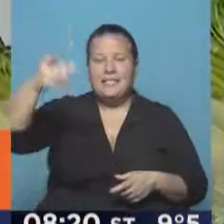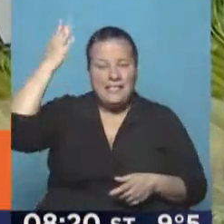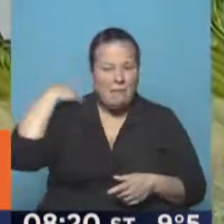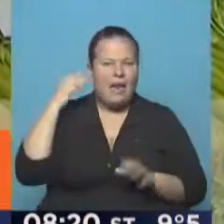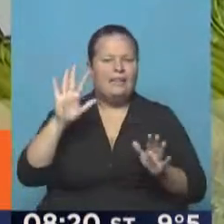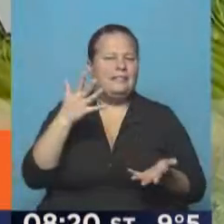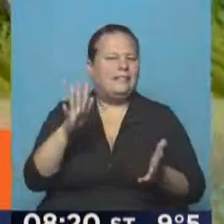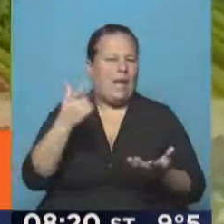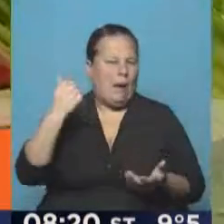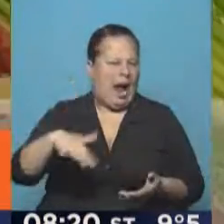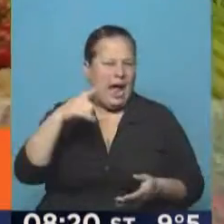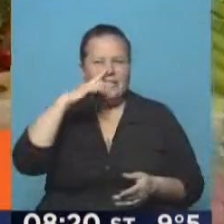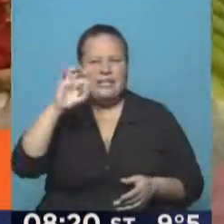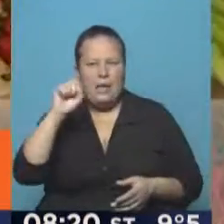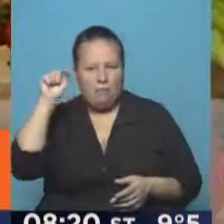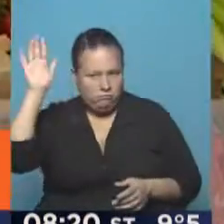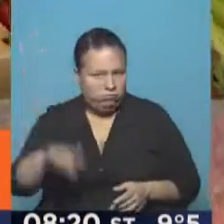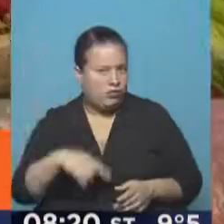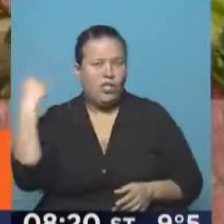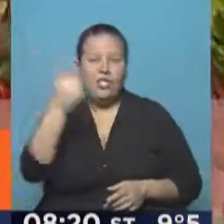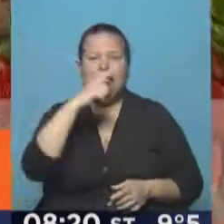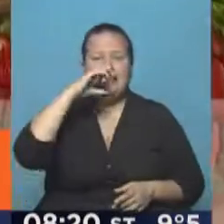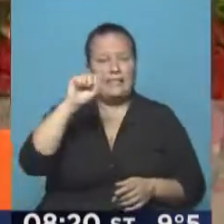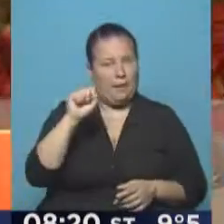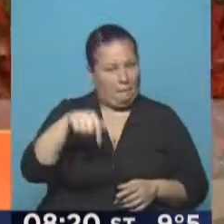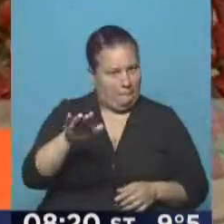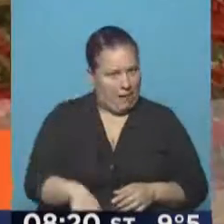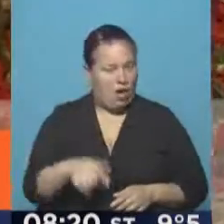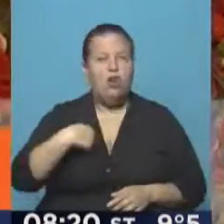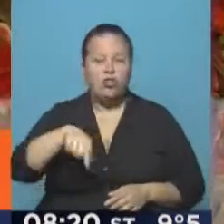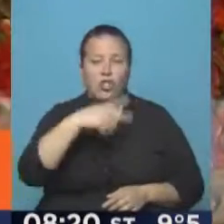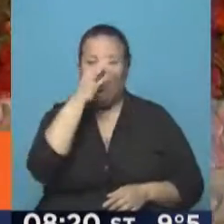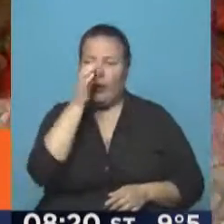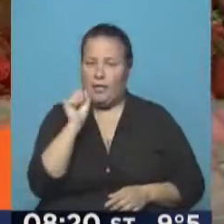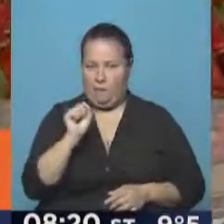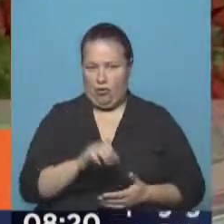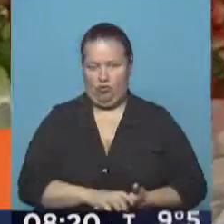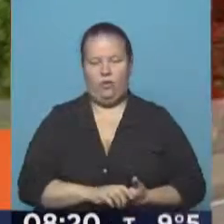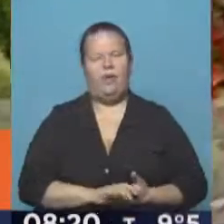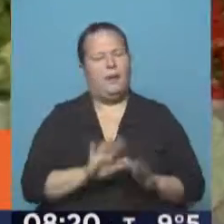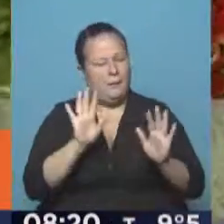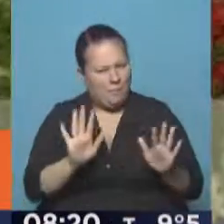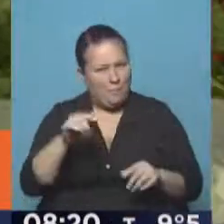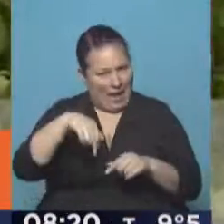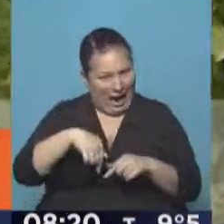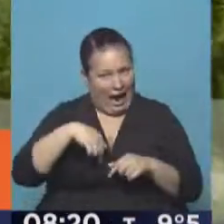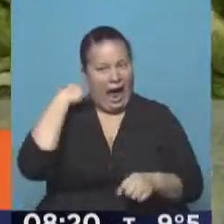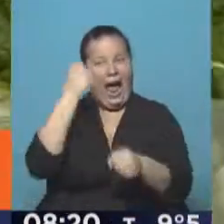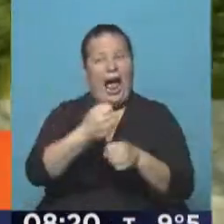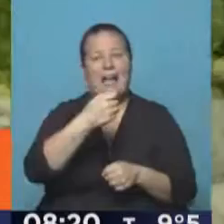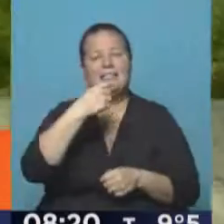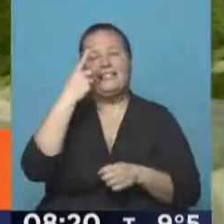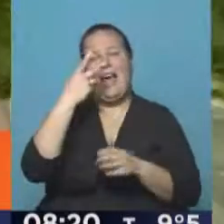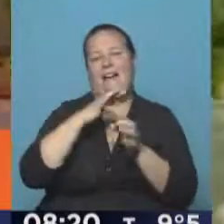habrá estado re caro, 70 pesos, en cualquier lado lo conseguí 70 pesos. Nosotros lo tenemos a 20 pesos. O sea, de acá a 15